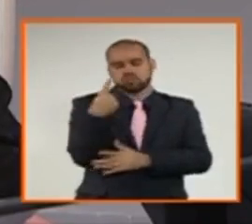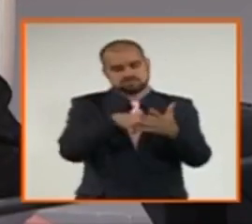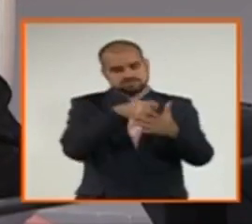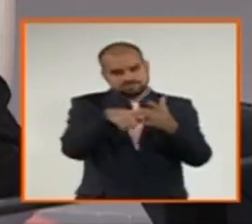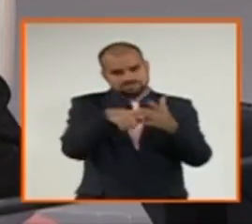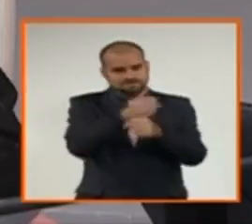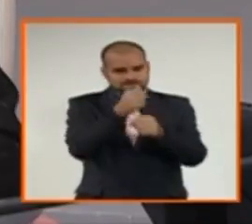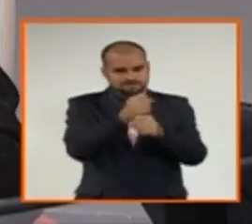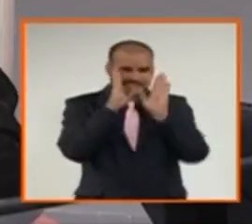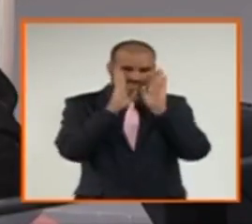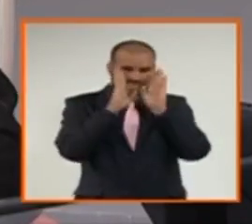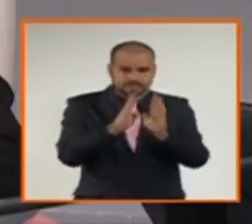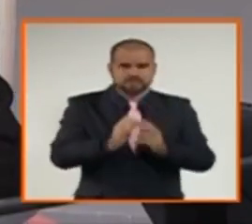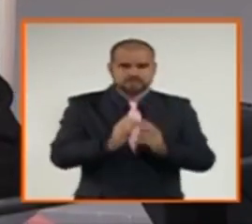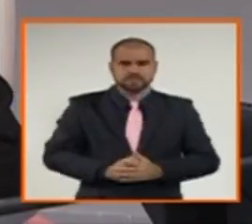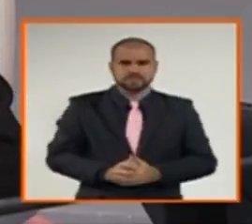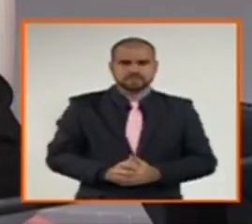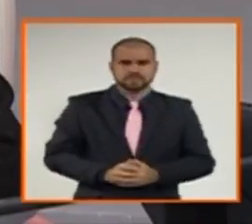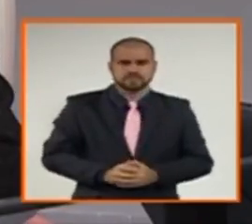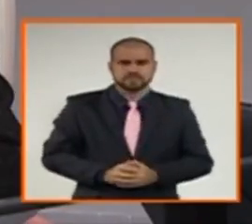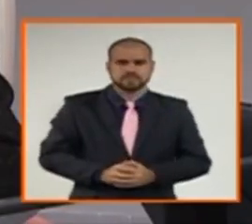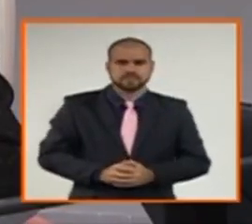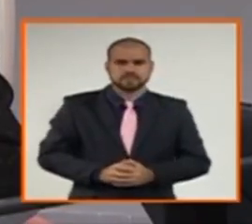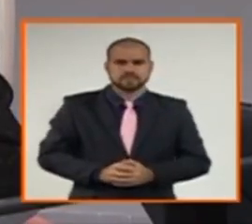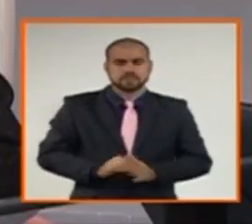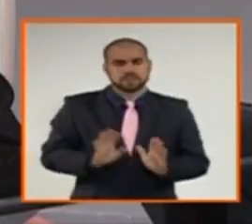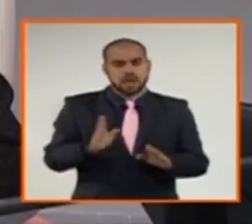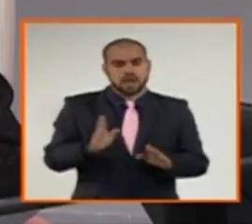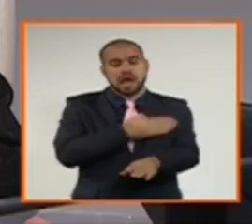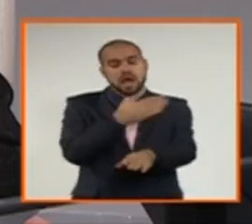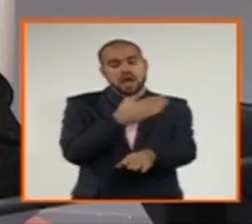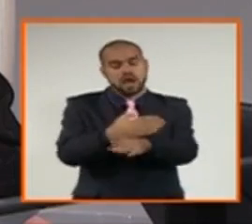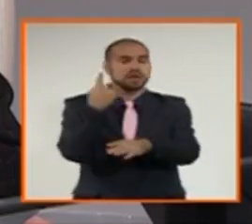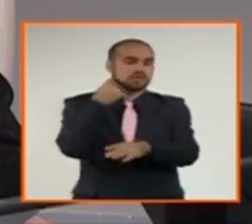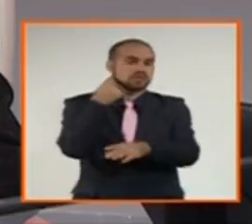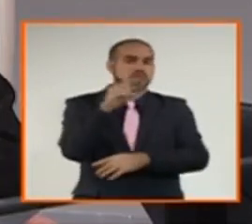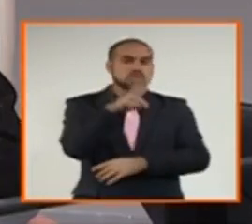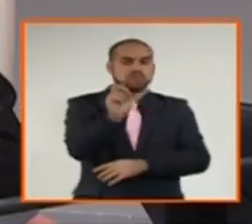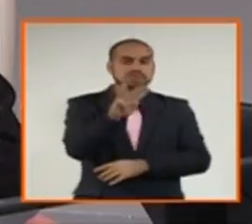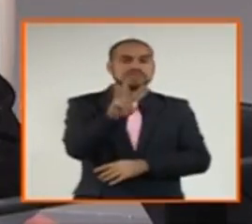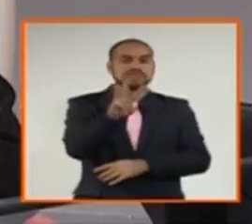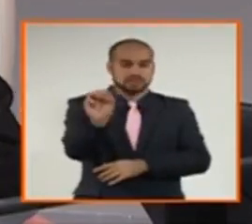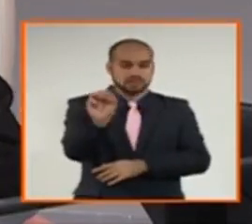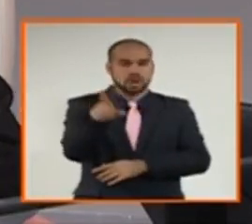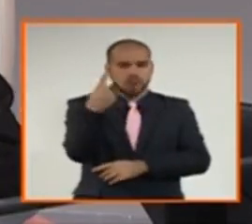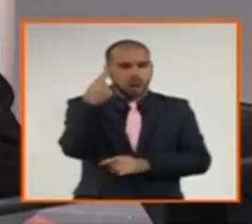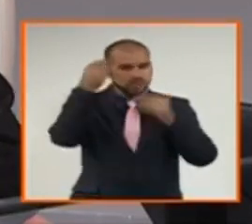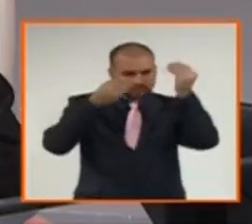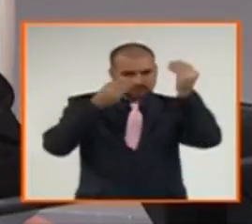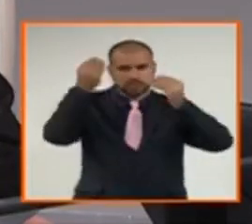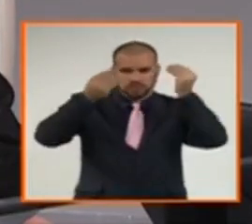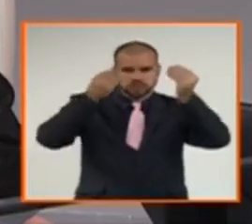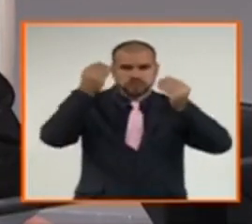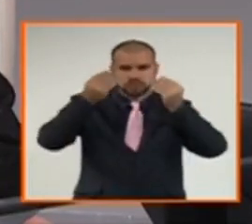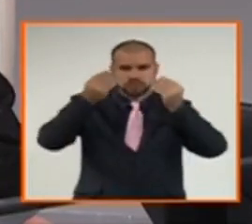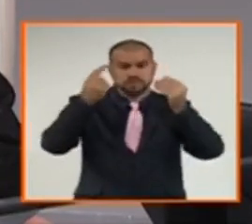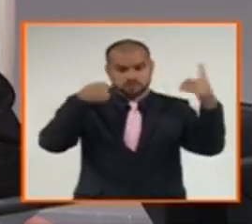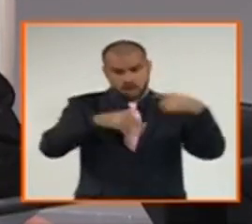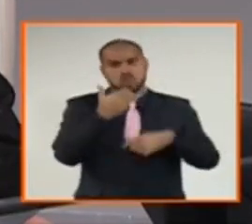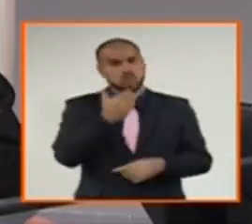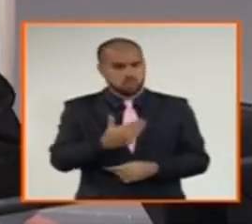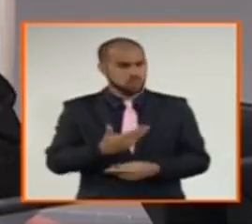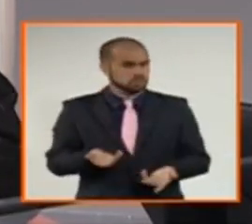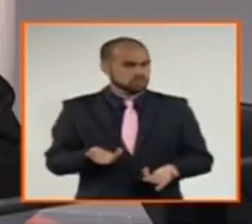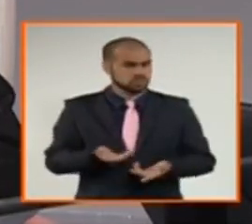las cuestiones que durante todo este proceso hasta el año 2030 estaremos revisando. Entonces estamos en un buen momento, hemos